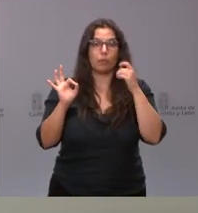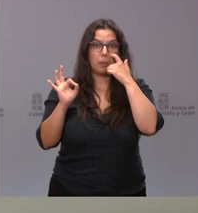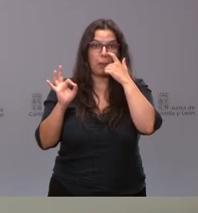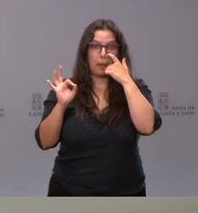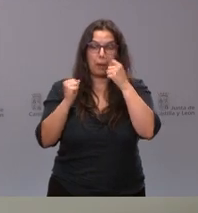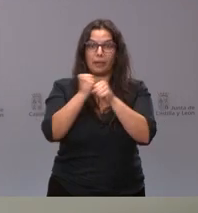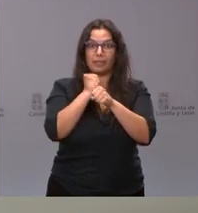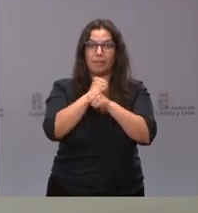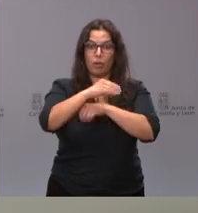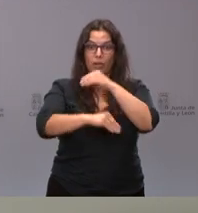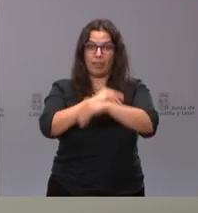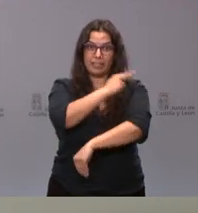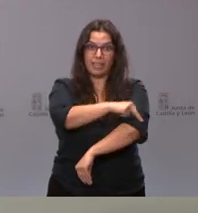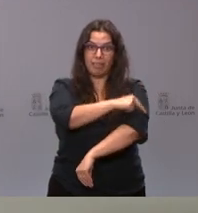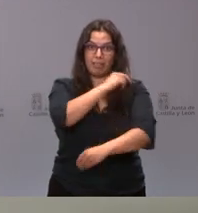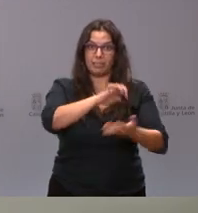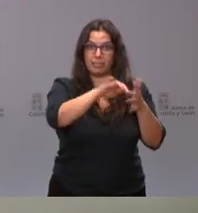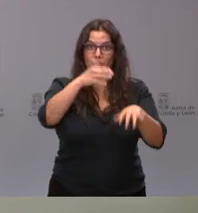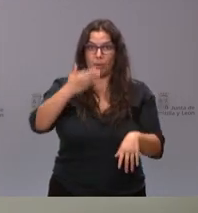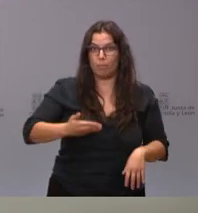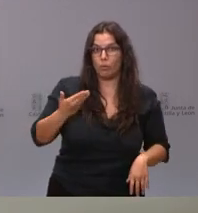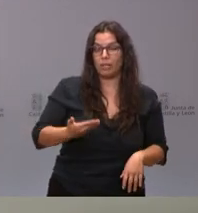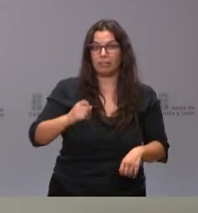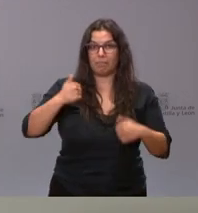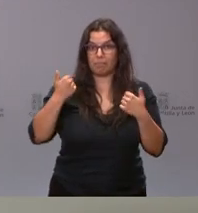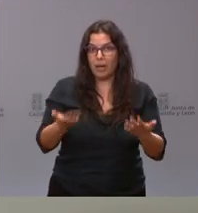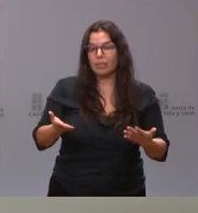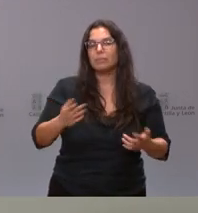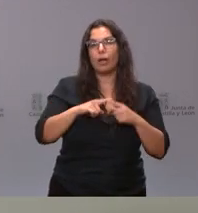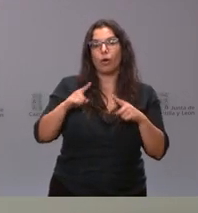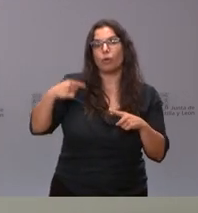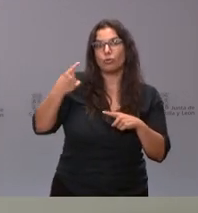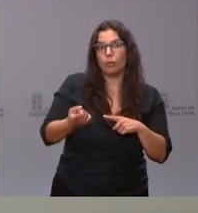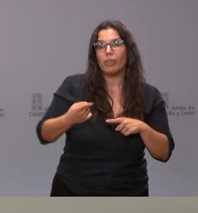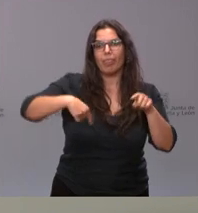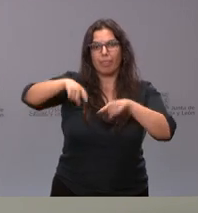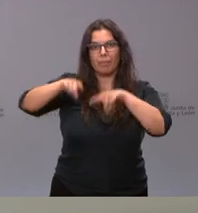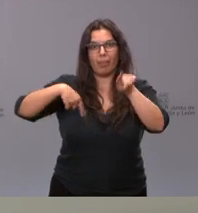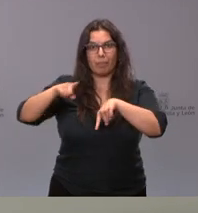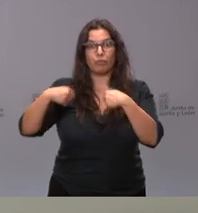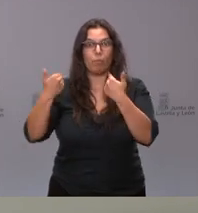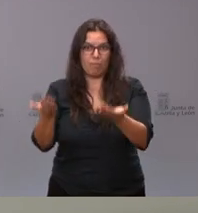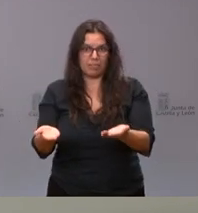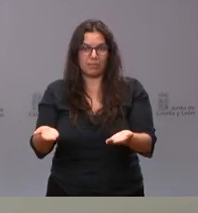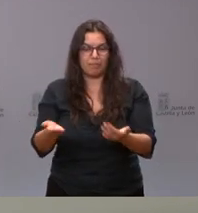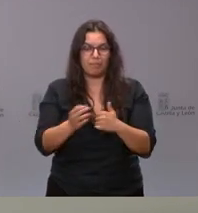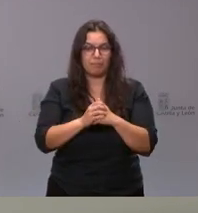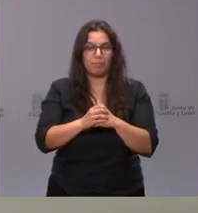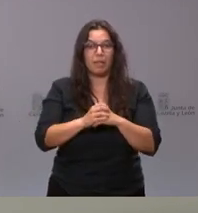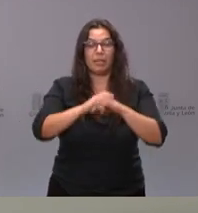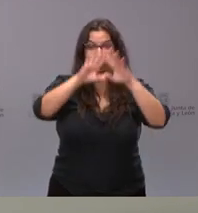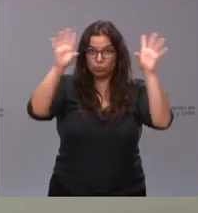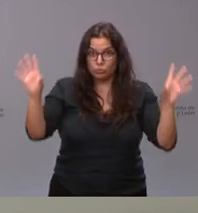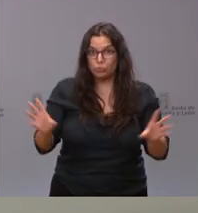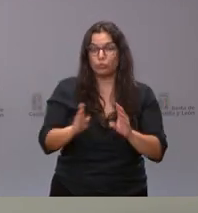SACIL es más importante, es más relevante, y esto tiene efecto en el número de desplazamientos que son necesarios. Todo ello en su conjunto